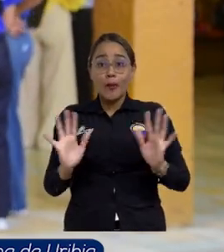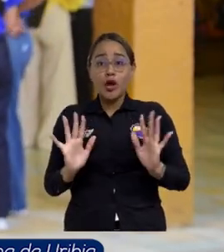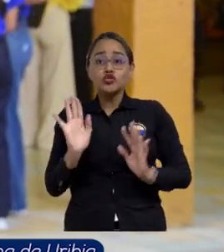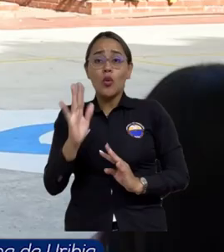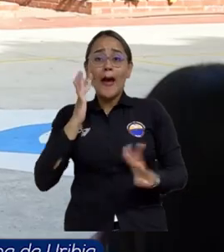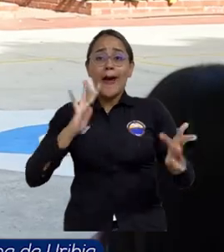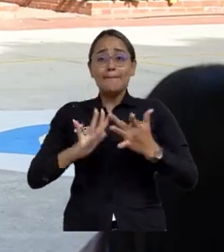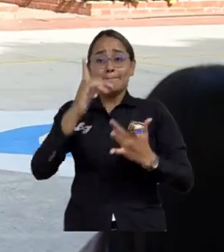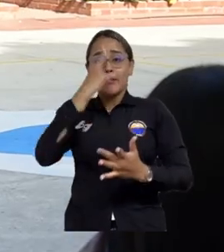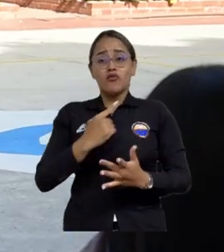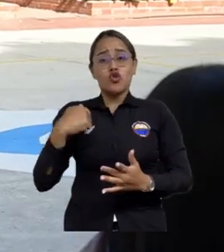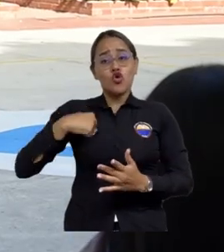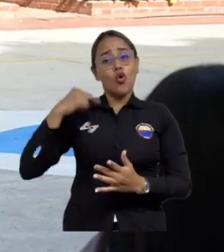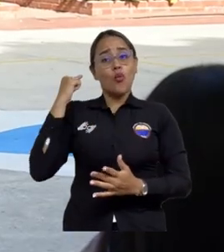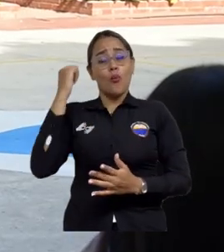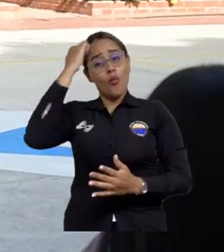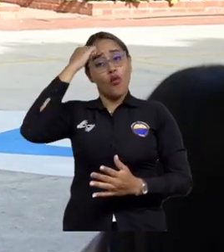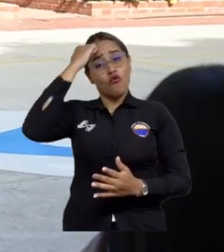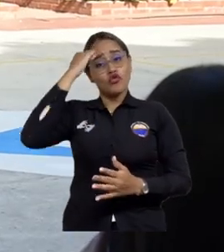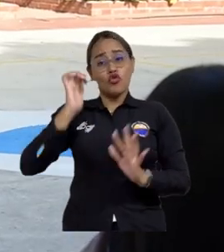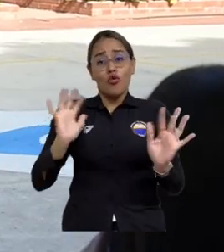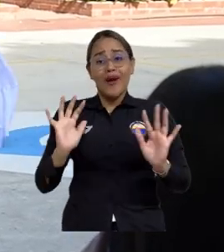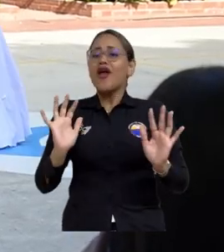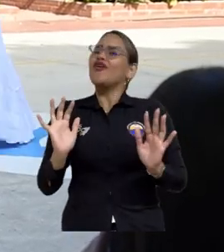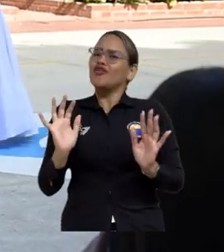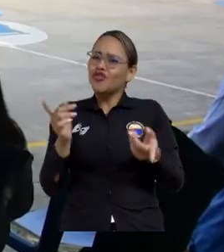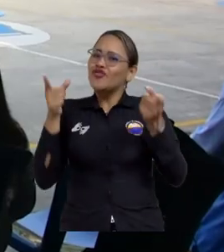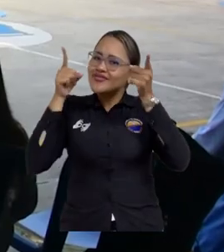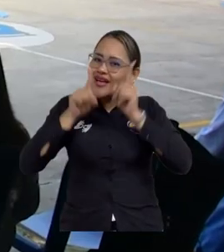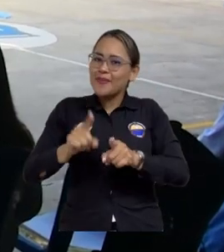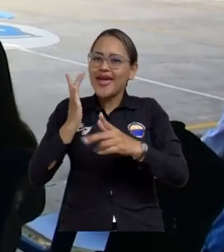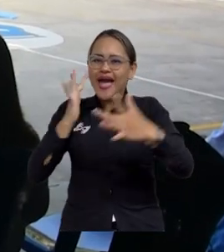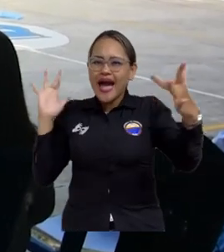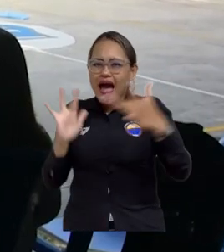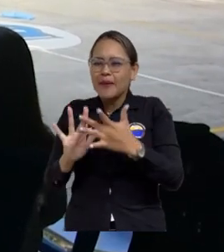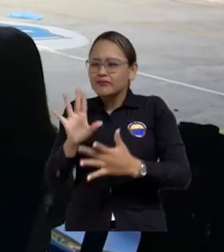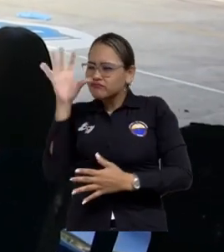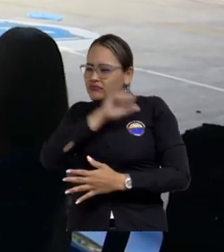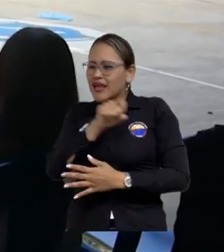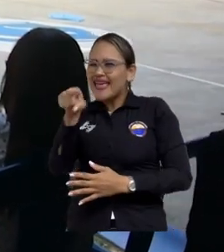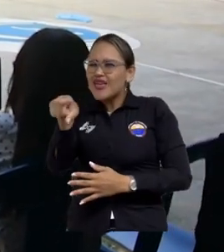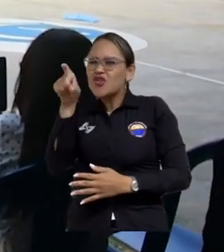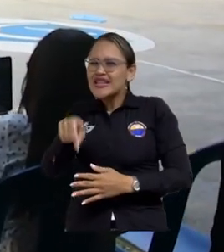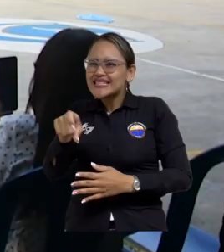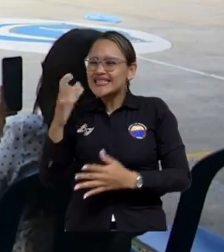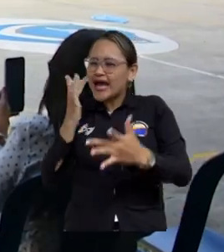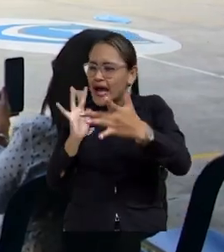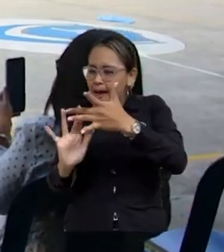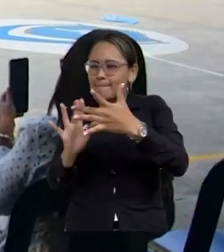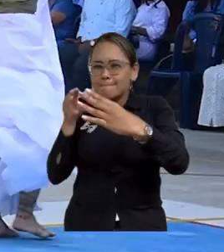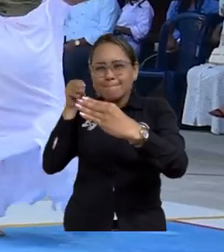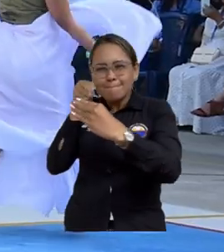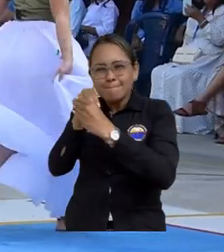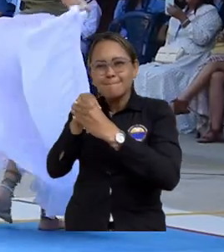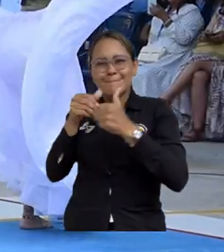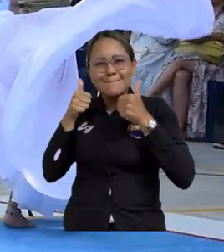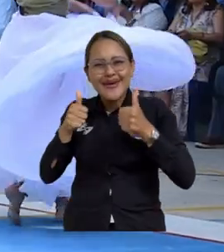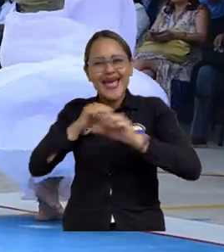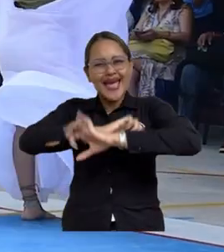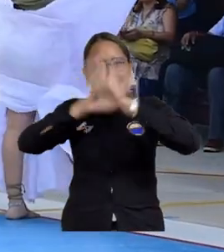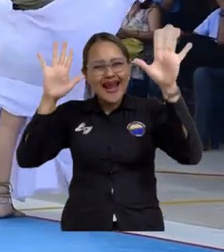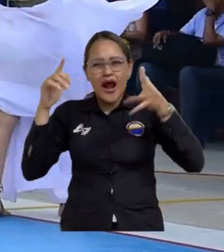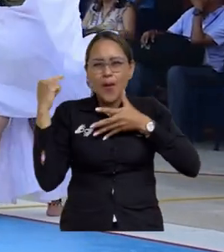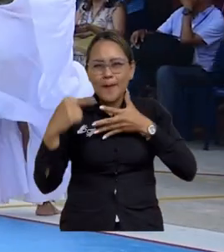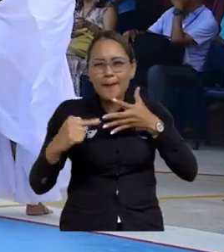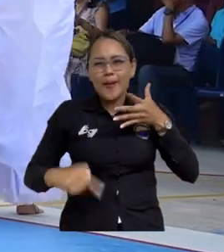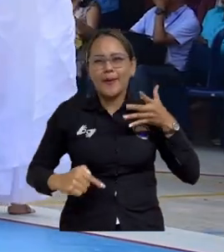desde el perfil que tenemos como docentes, sino desde esa complejidad en donde la pedagogía realmente se hace necesario entenderla en todos los